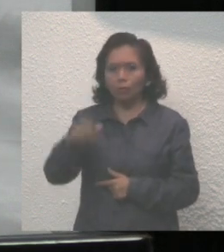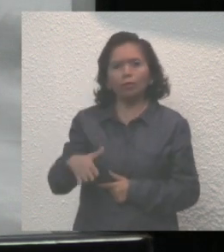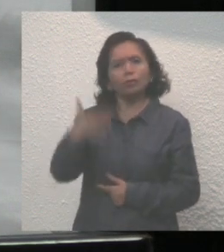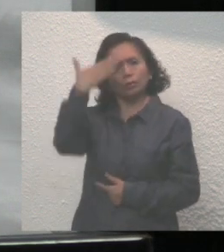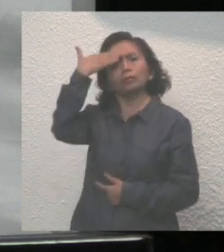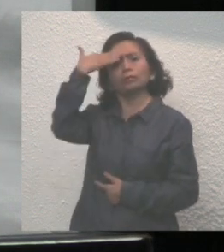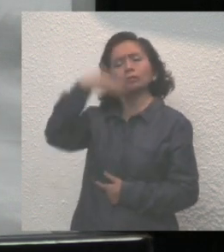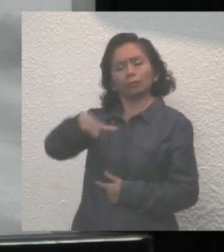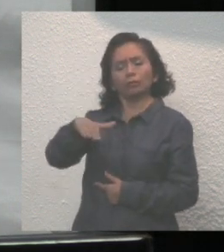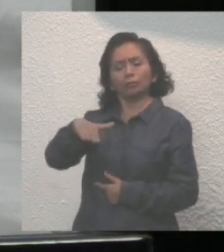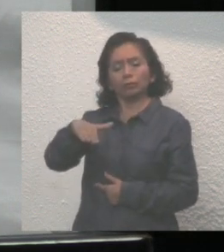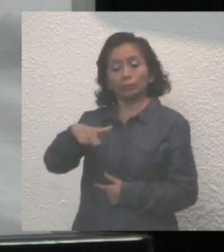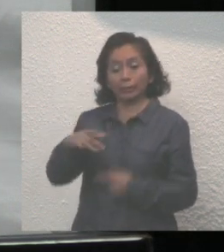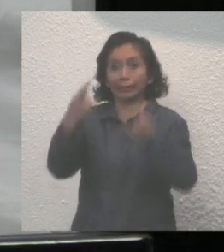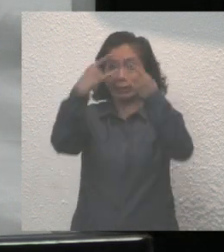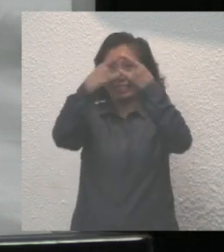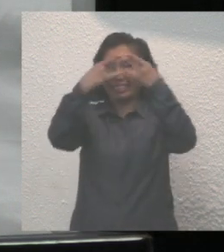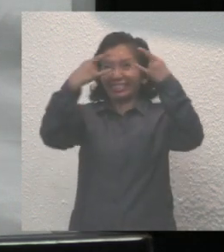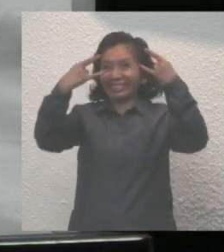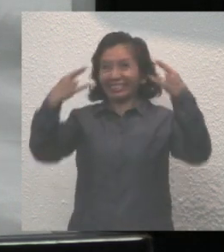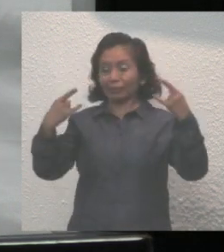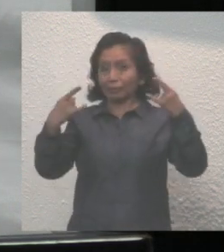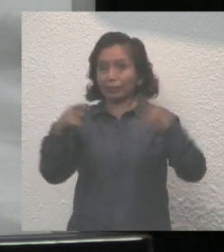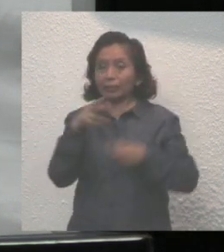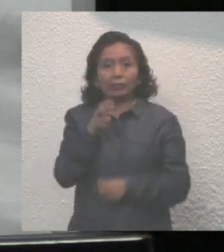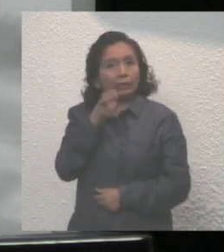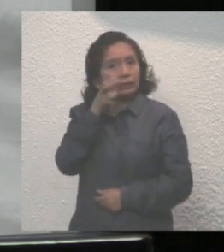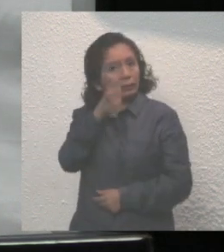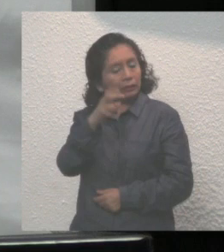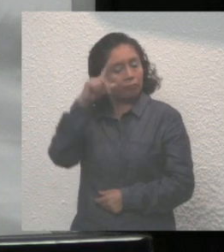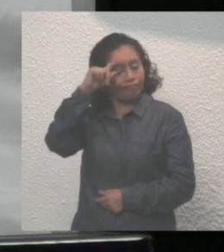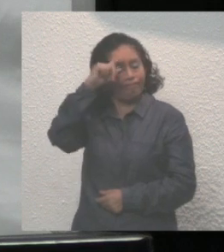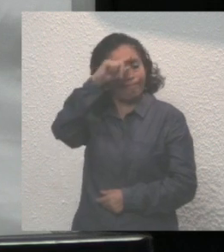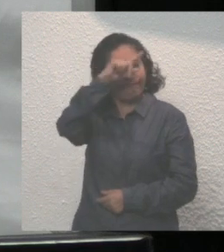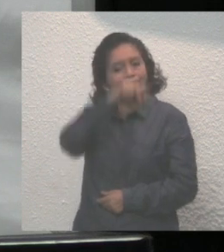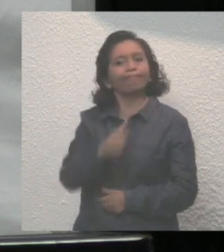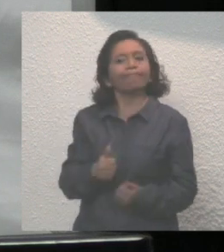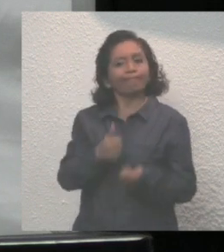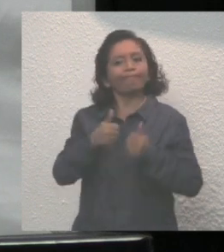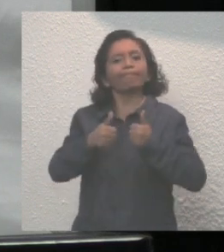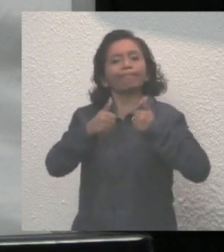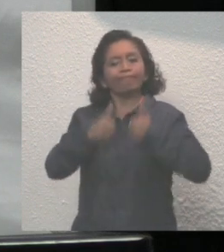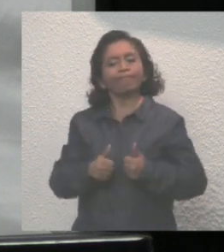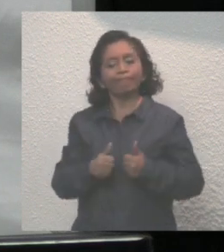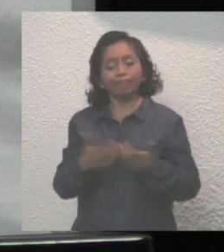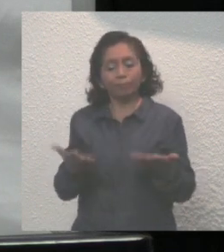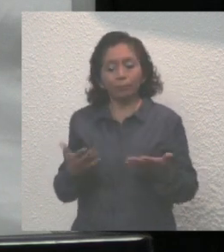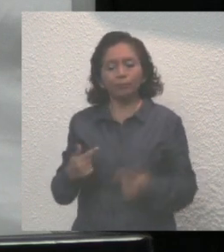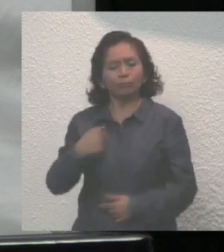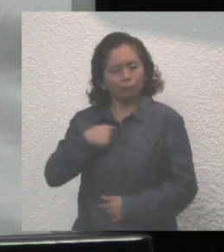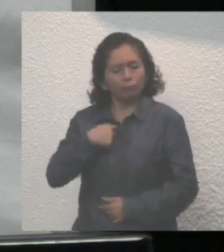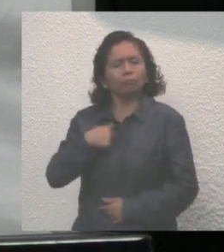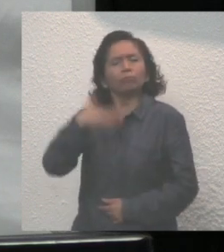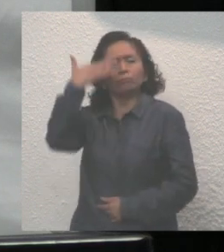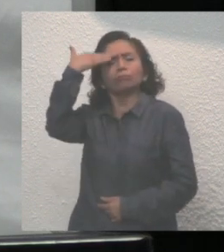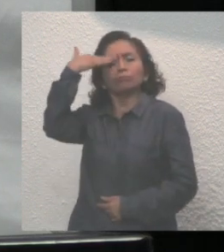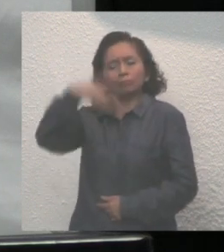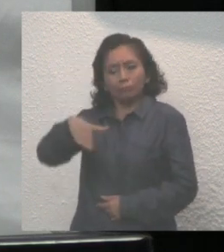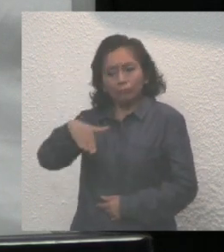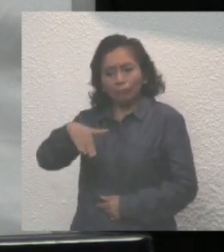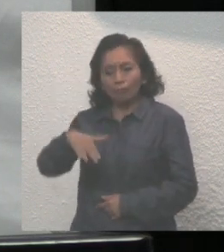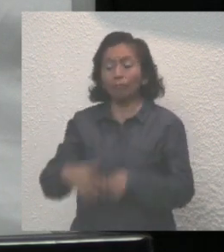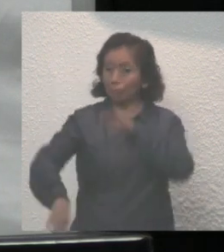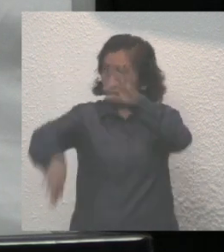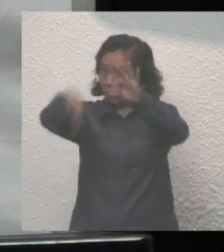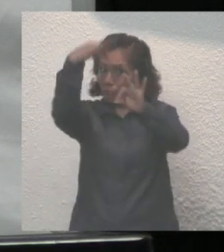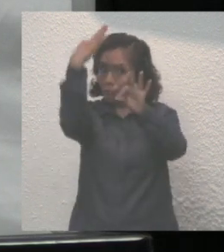histórico que nos ha tocado vivir. Convencido estoy que esta administración dará cumplimiento